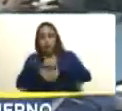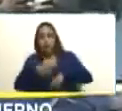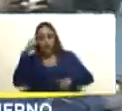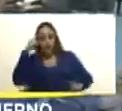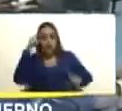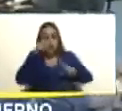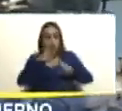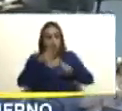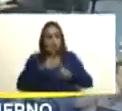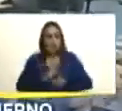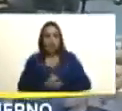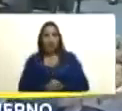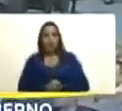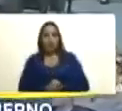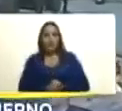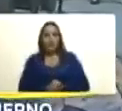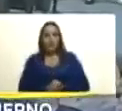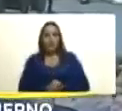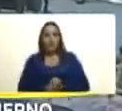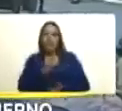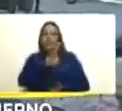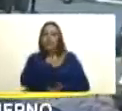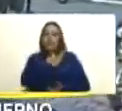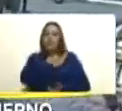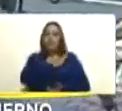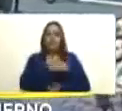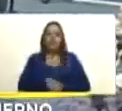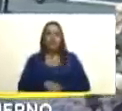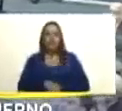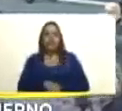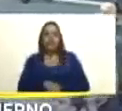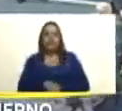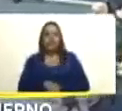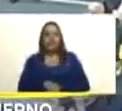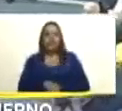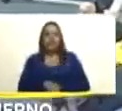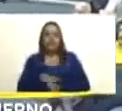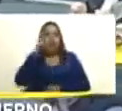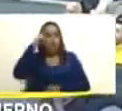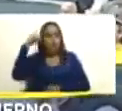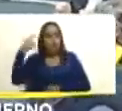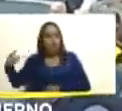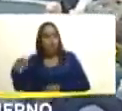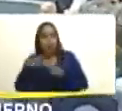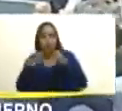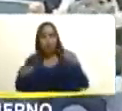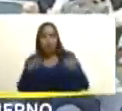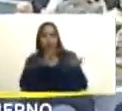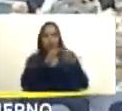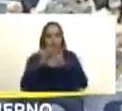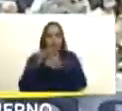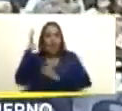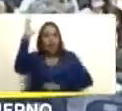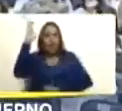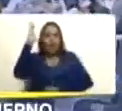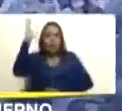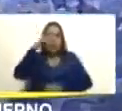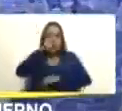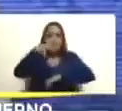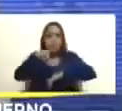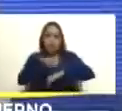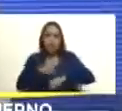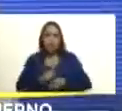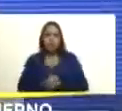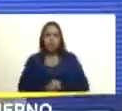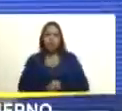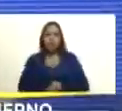que ha tenido en la psiquis colectiva en la conciencia nacionalista